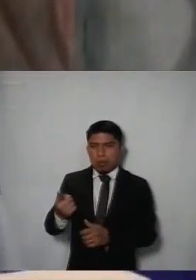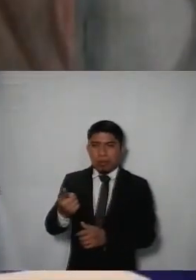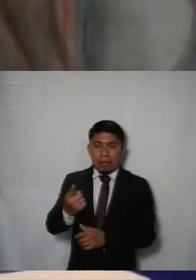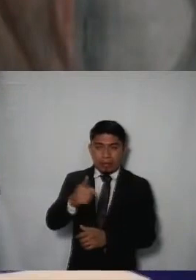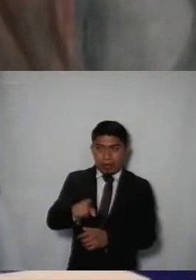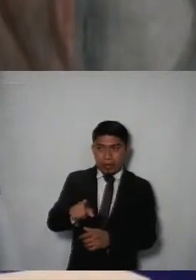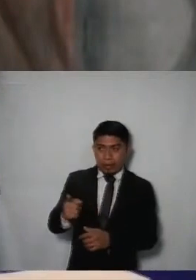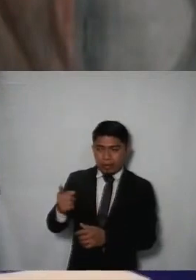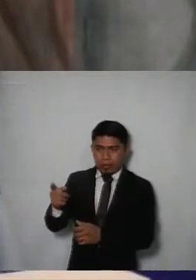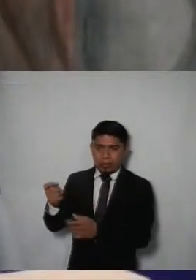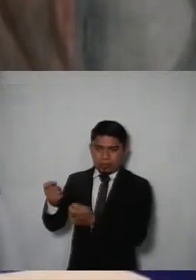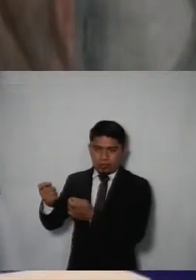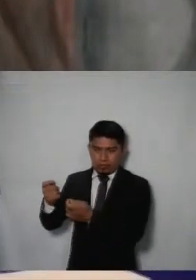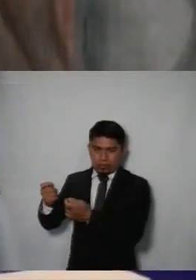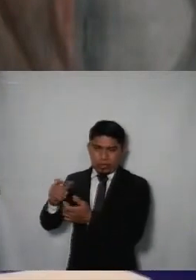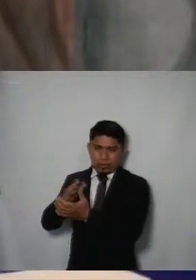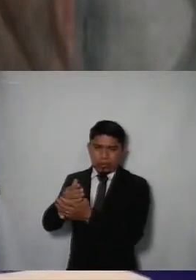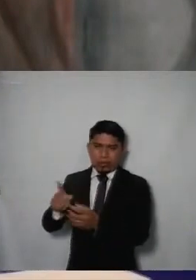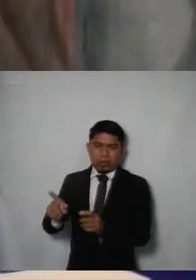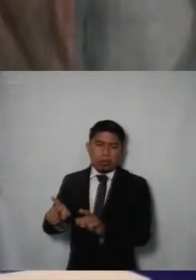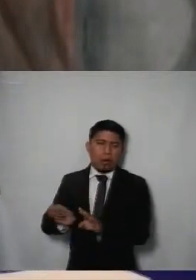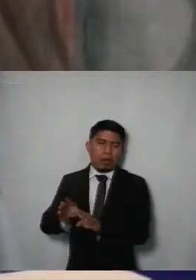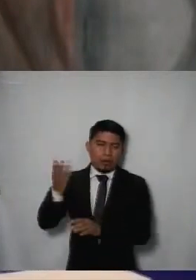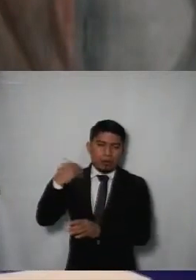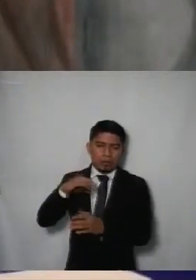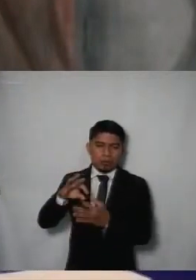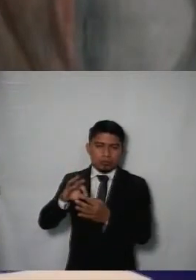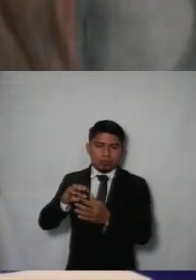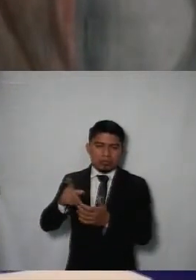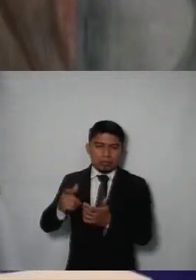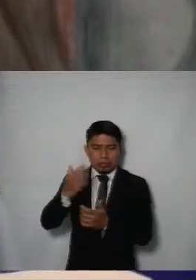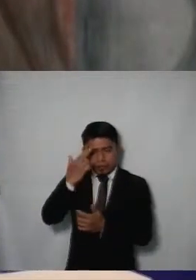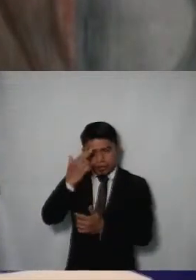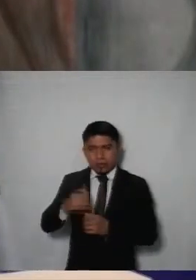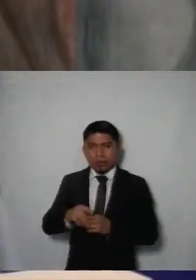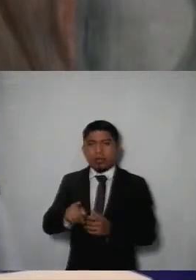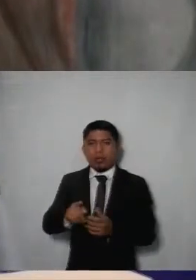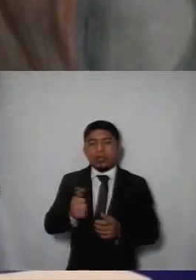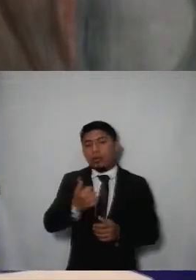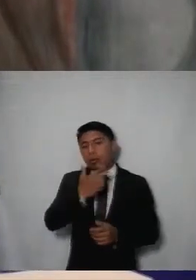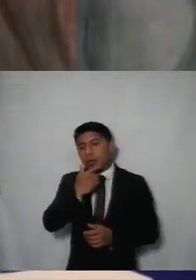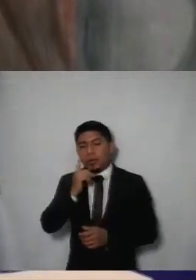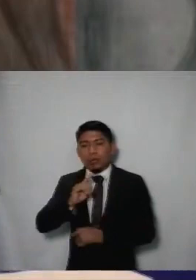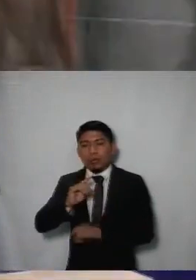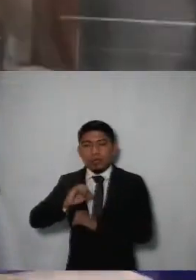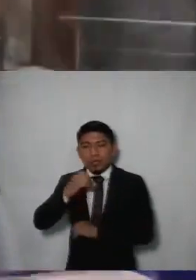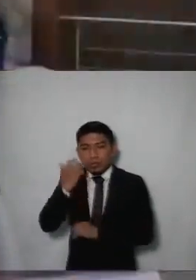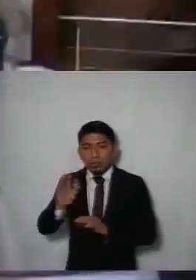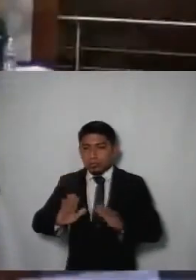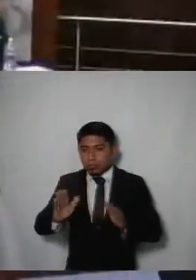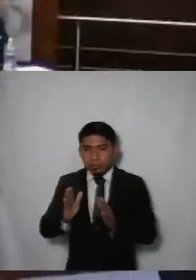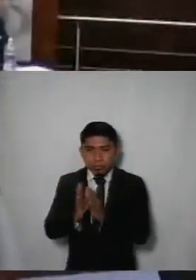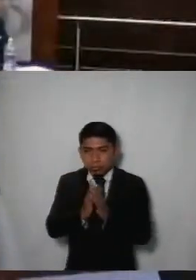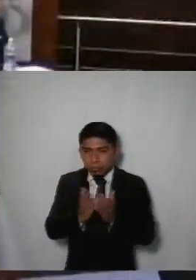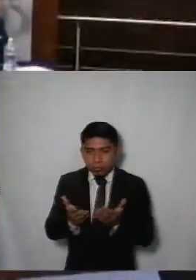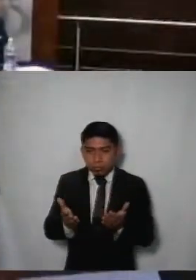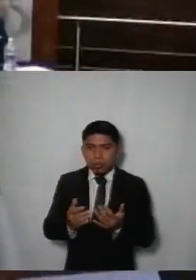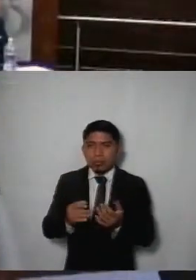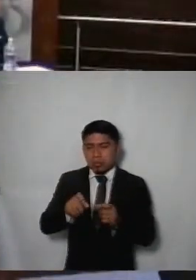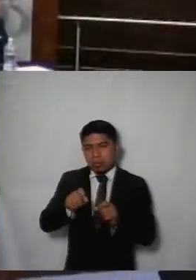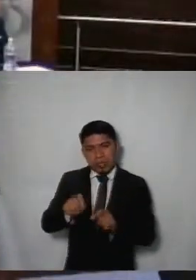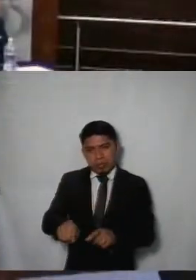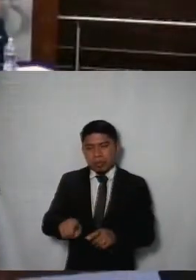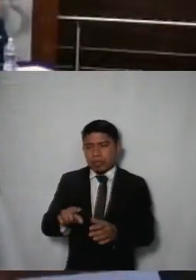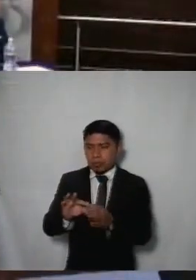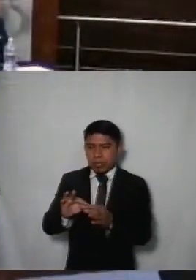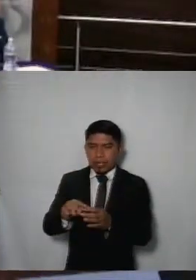ordena y da vista por el criterio ya manifestado gracias presidente muchas gracias muchas algún otro comisionado comisionada de César Luzo la voz bueno